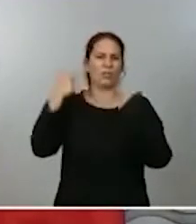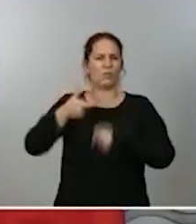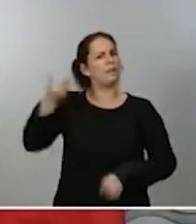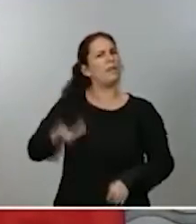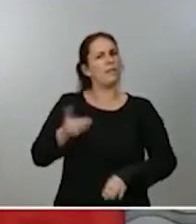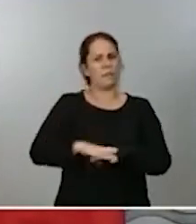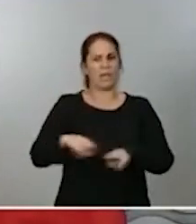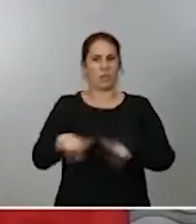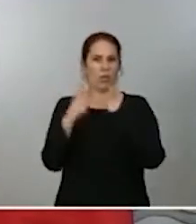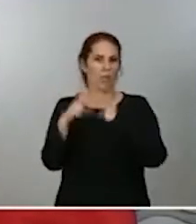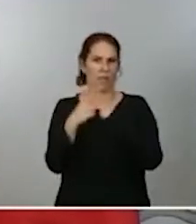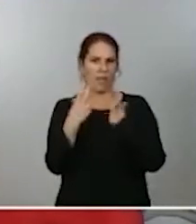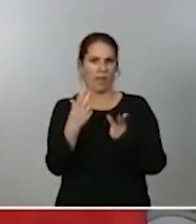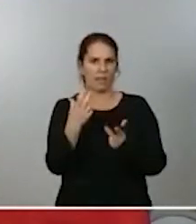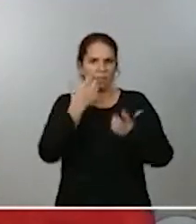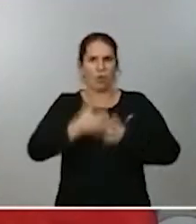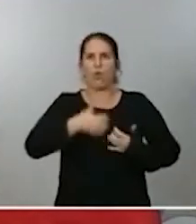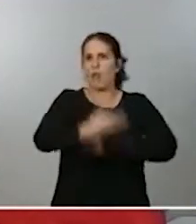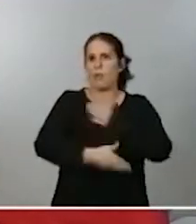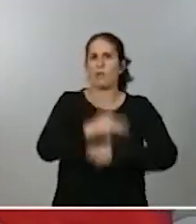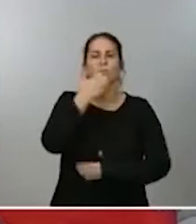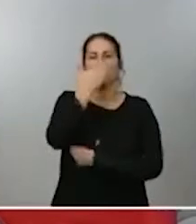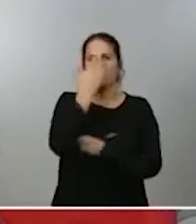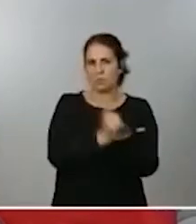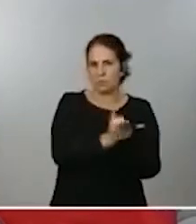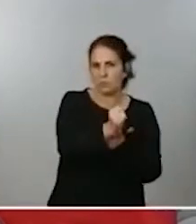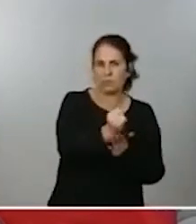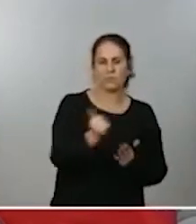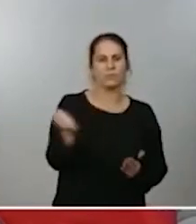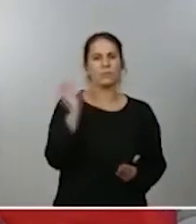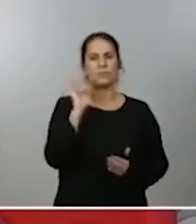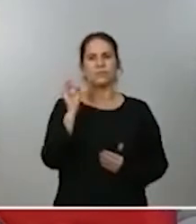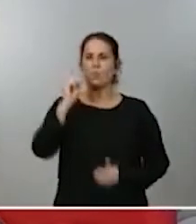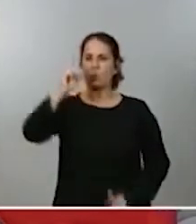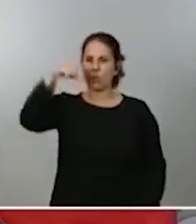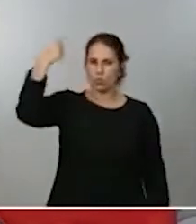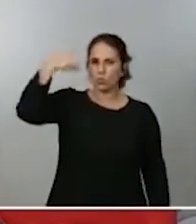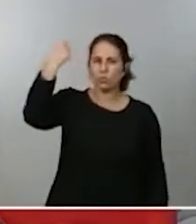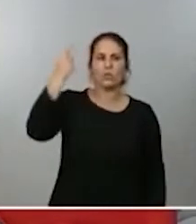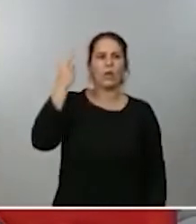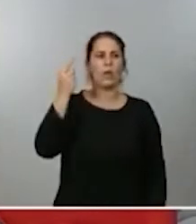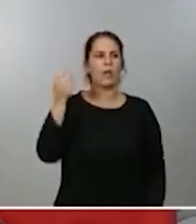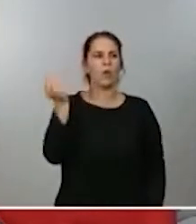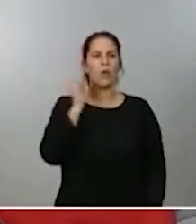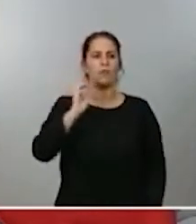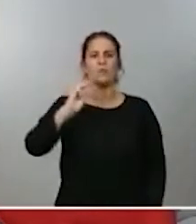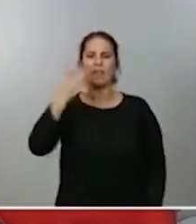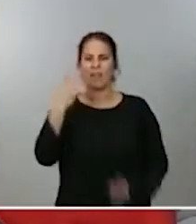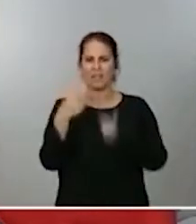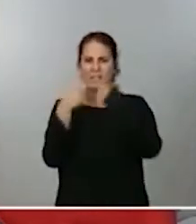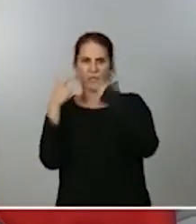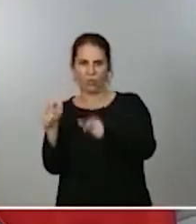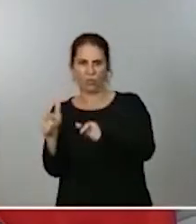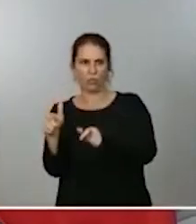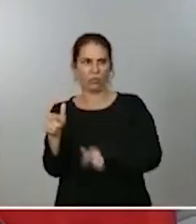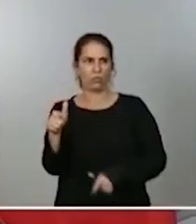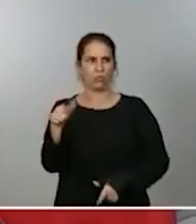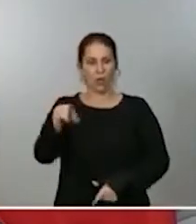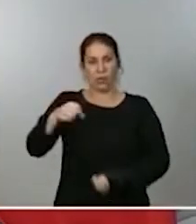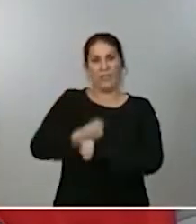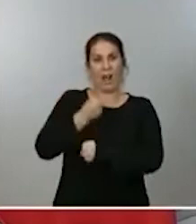el sector de la agricultura, el mundo de la cultura o el tercer sector, con todo el trabajo que realiza,